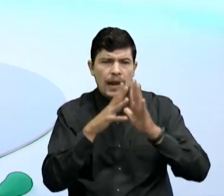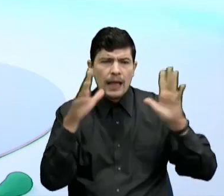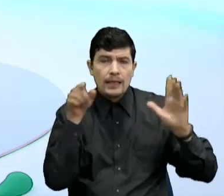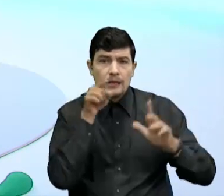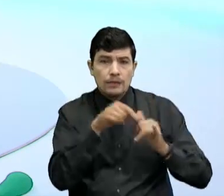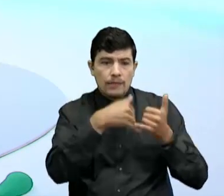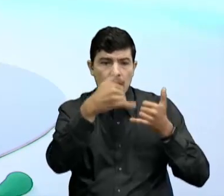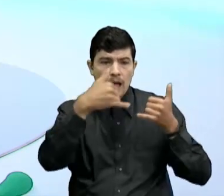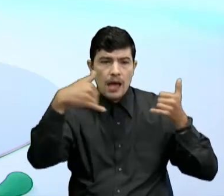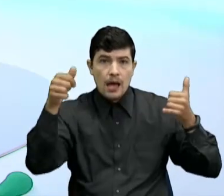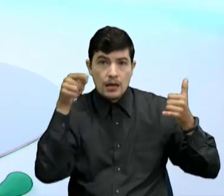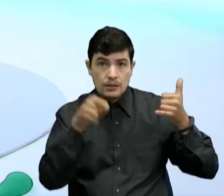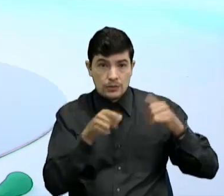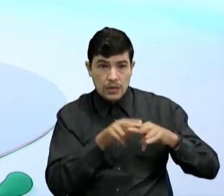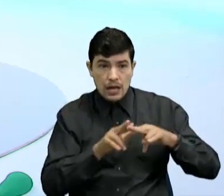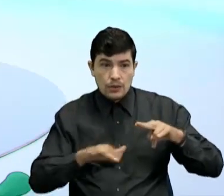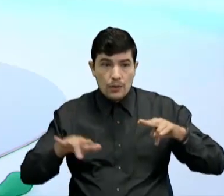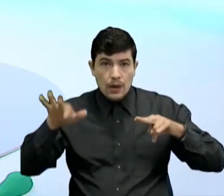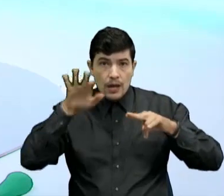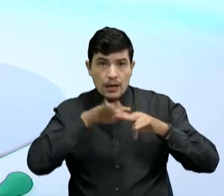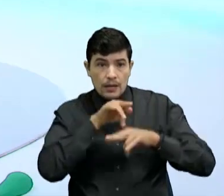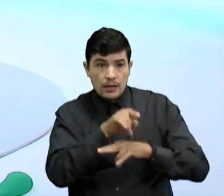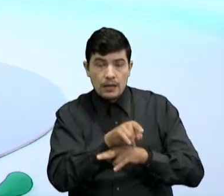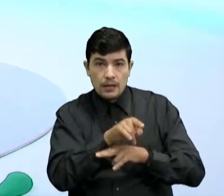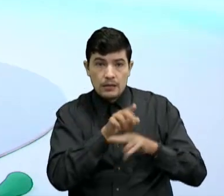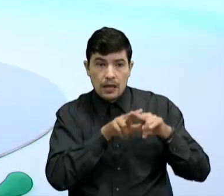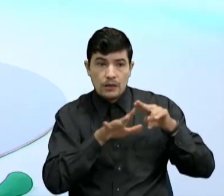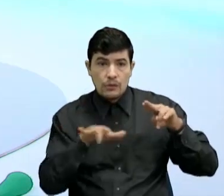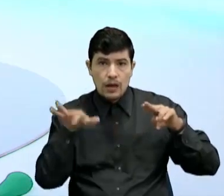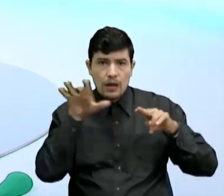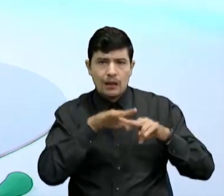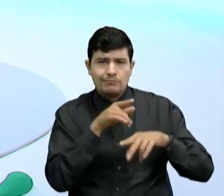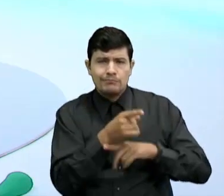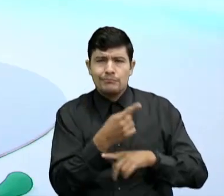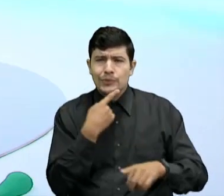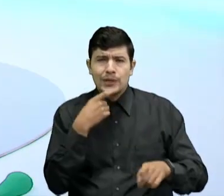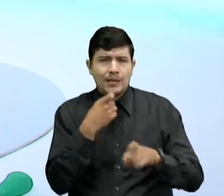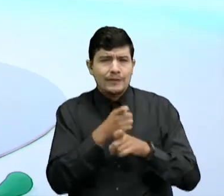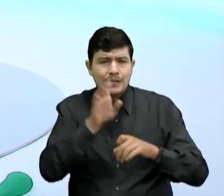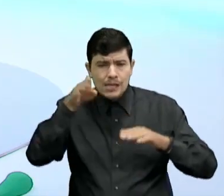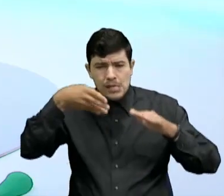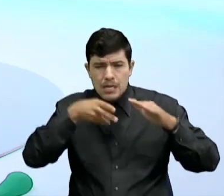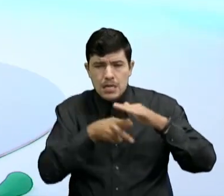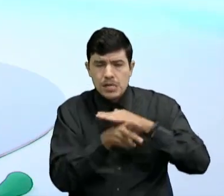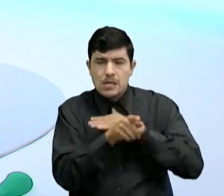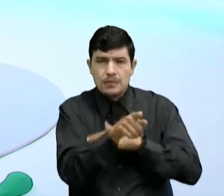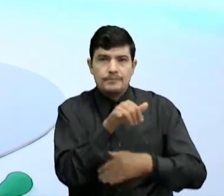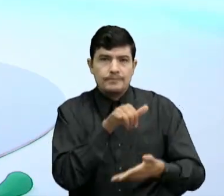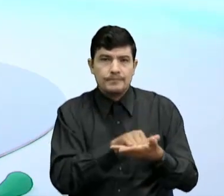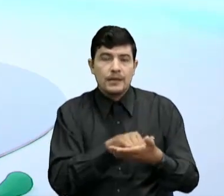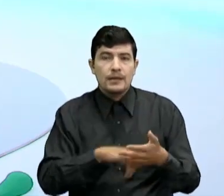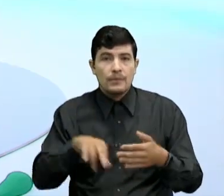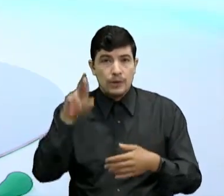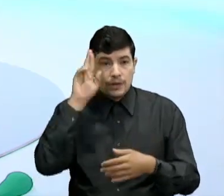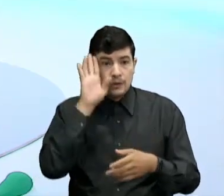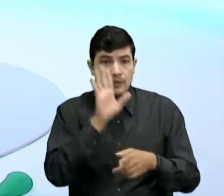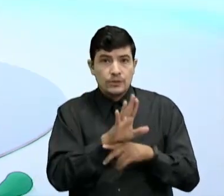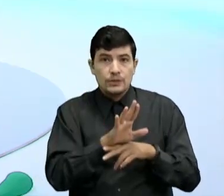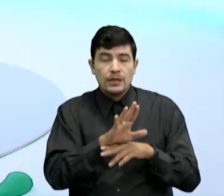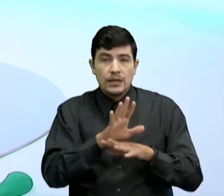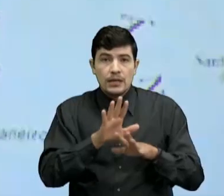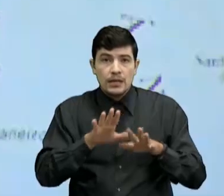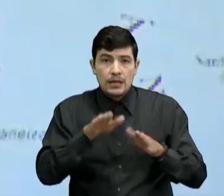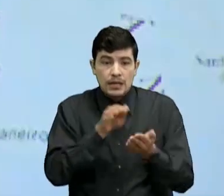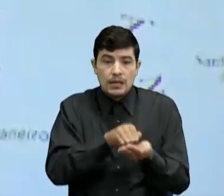Esa frontera natural Por así decirlo Es muy difícil De pasar Y por allá Están las ranas doradas Que